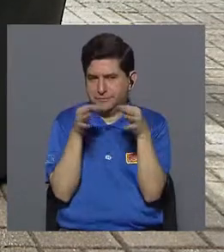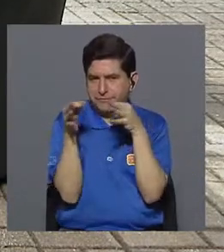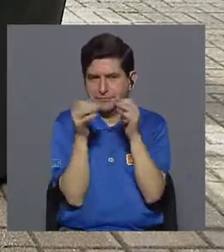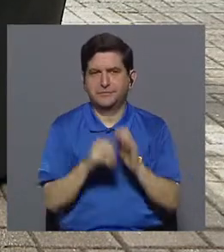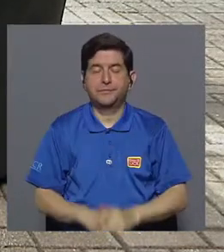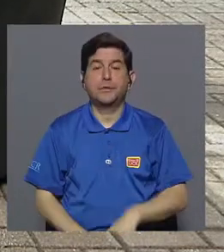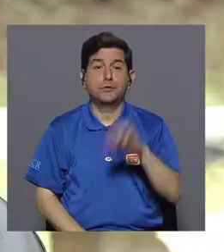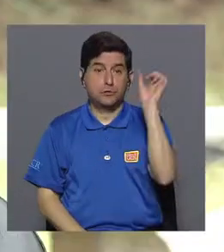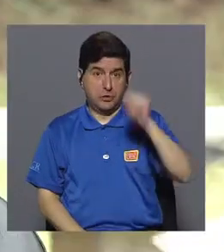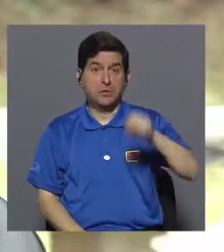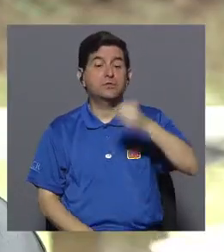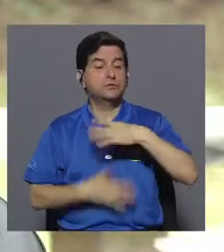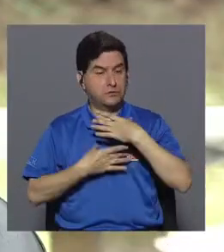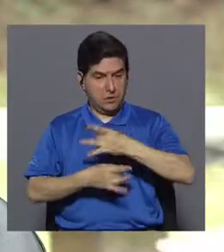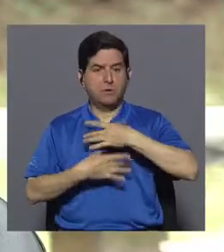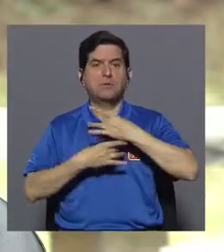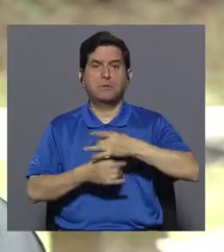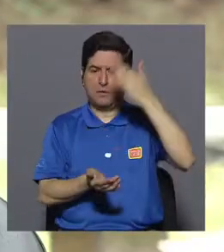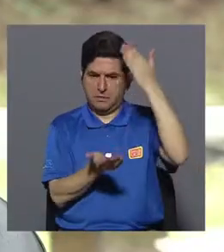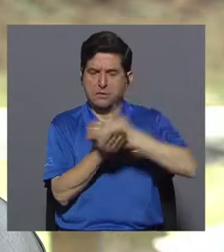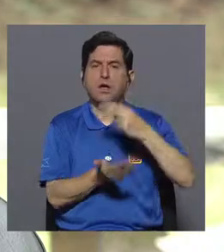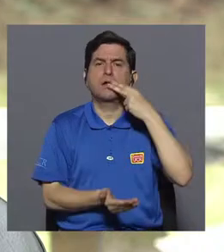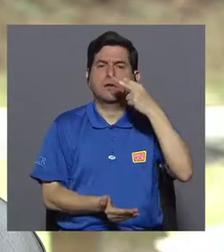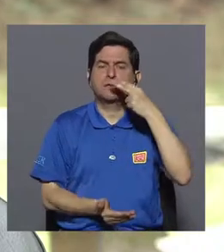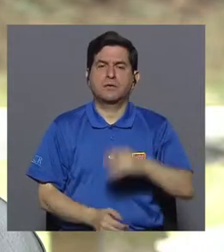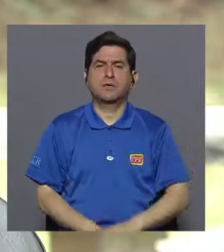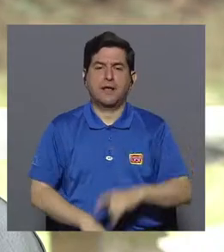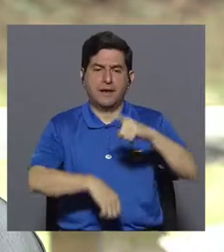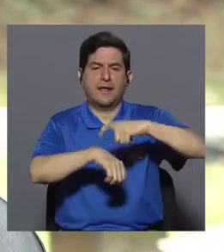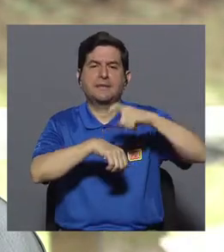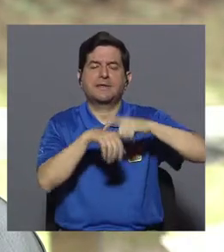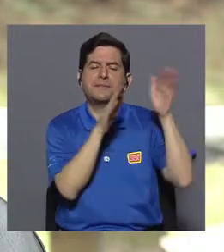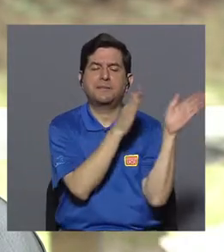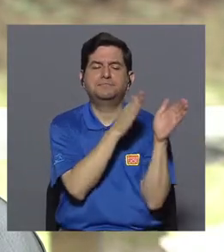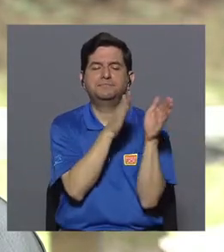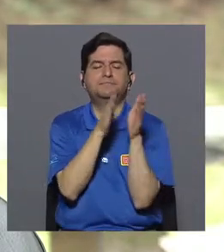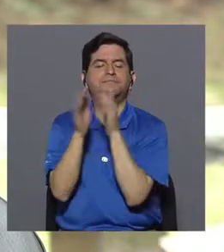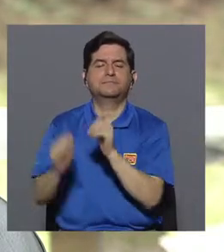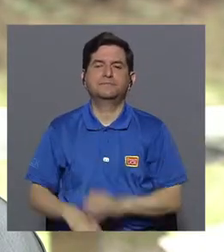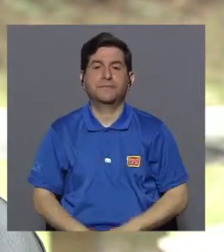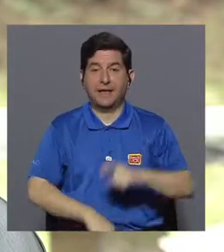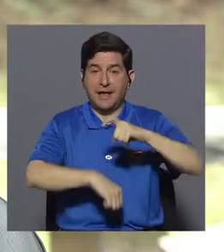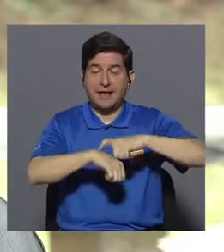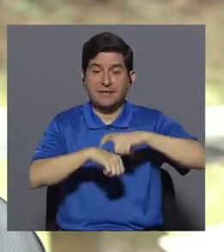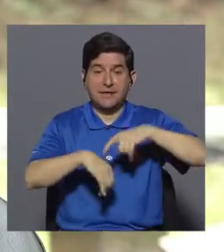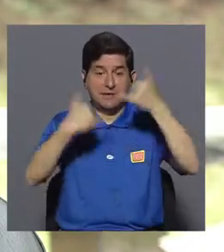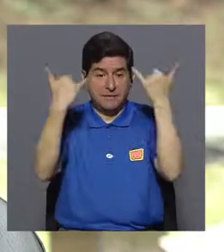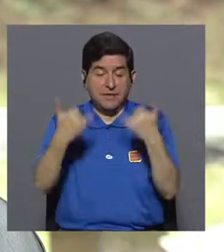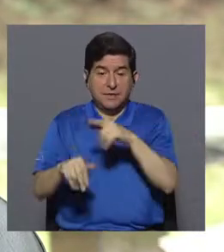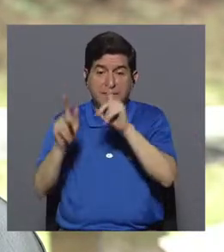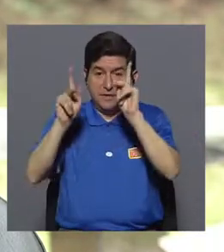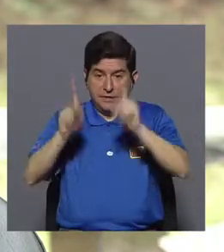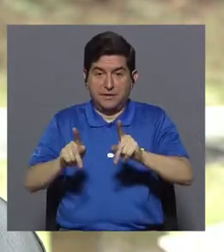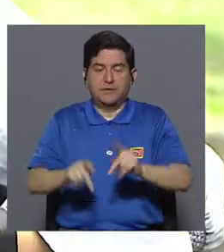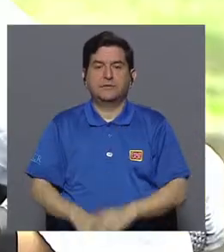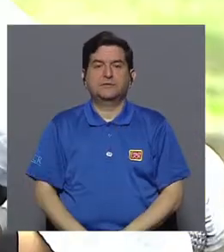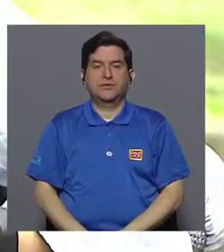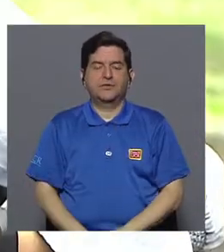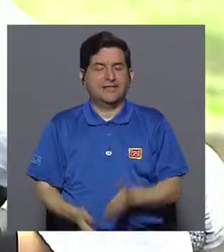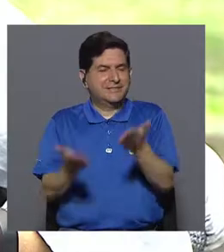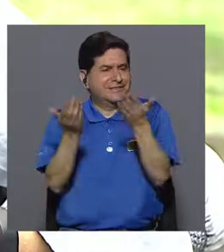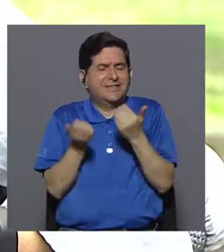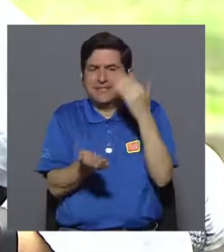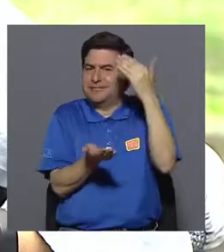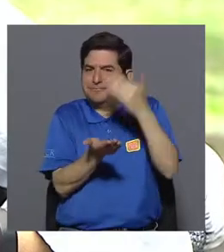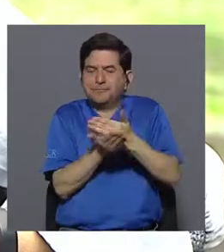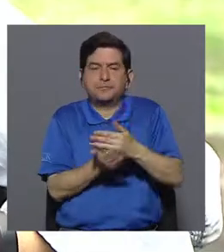se encuentran interesadas en dejar de fumar, se encuentran en la etapa de preparación, que es en la etapa en la que ellos ya dan ese paso para dejar de fumar. ¿Y es